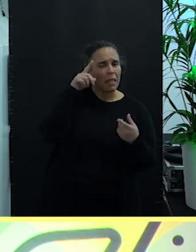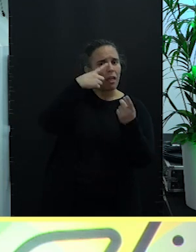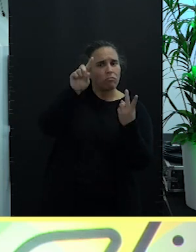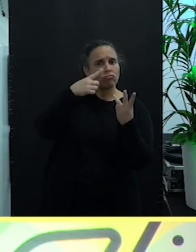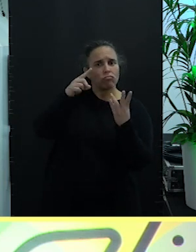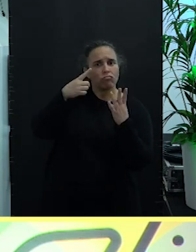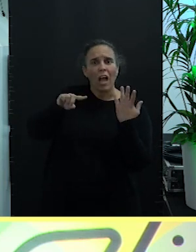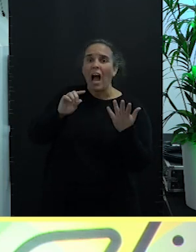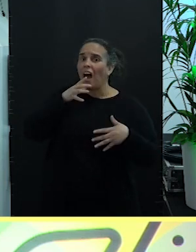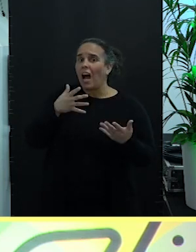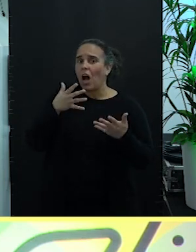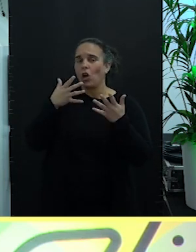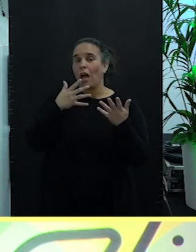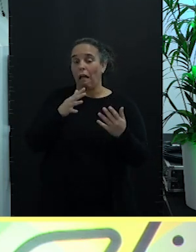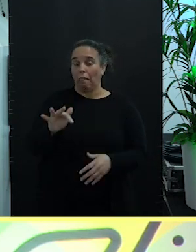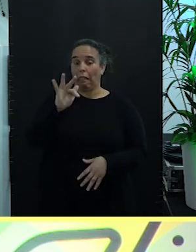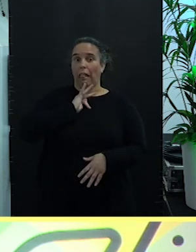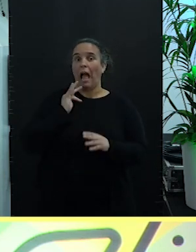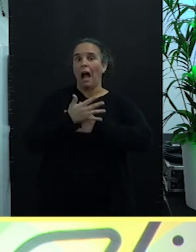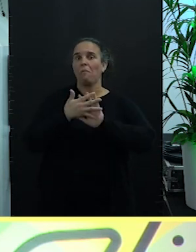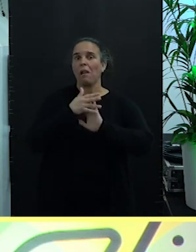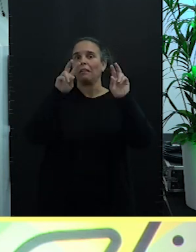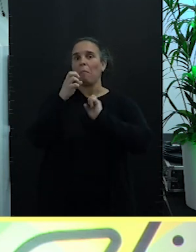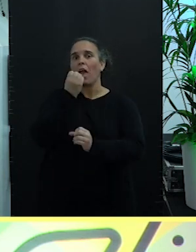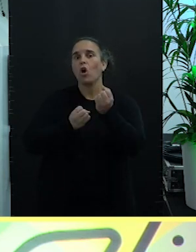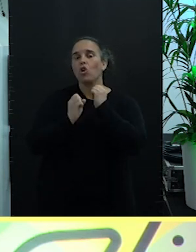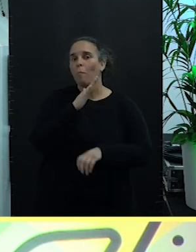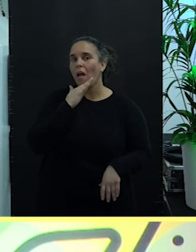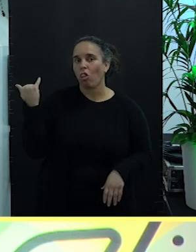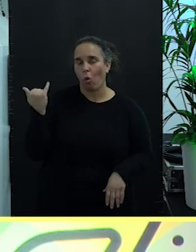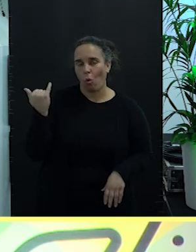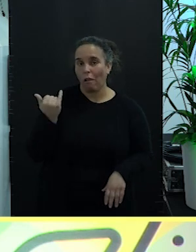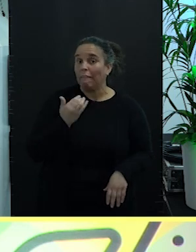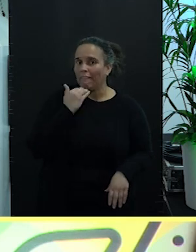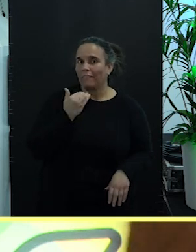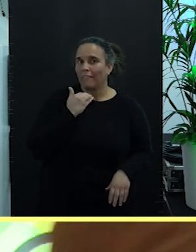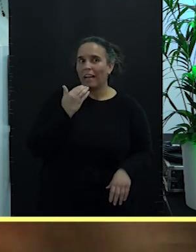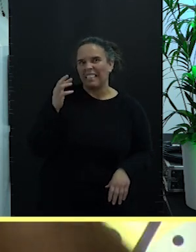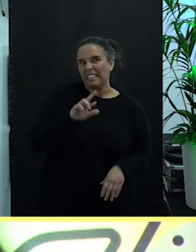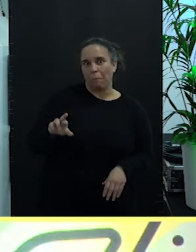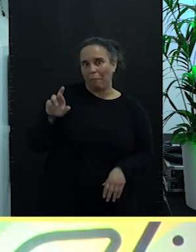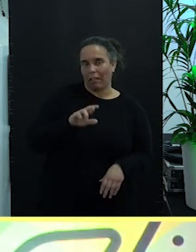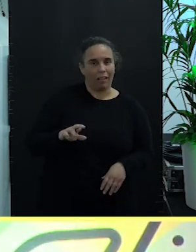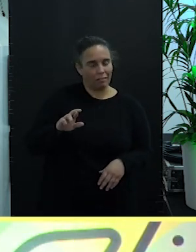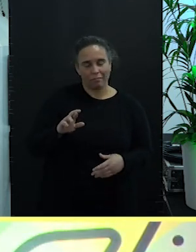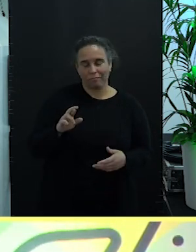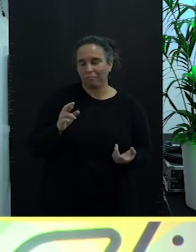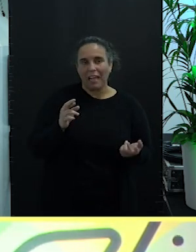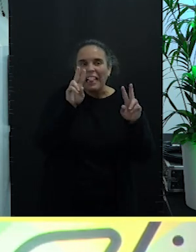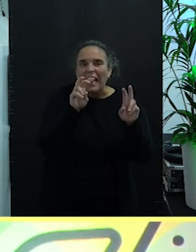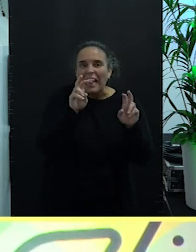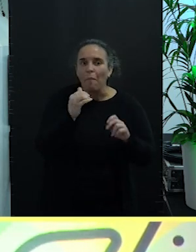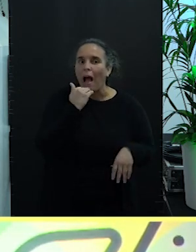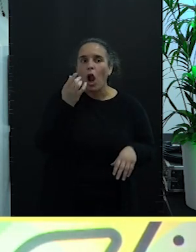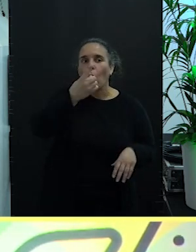hablar ahora de Economía Azul es casi reingidir en algo que ustedes